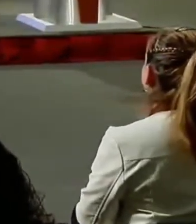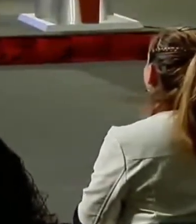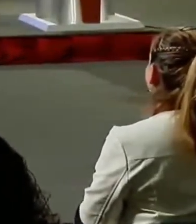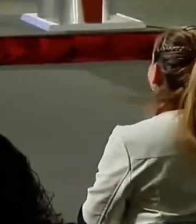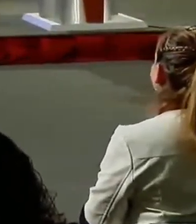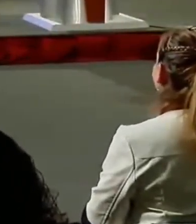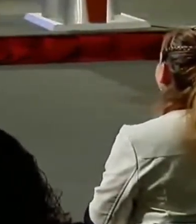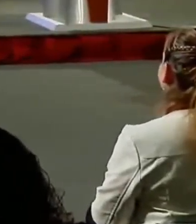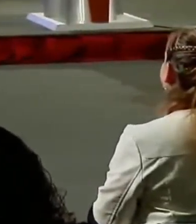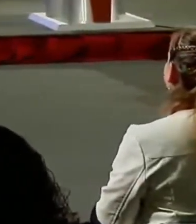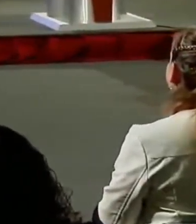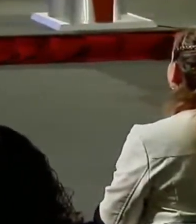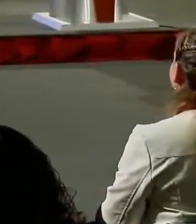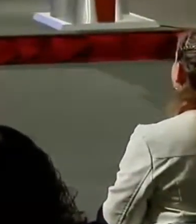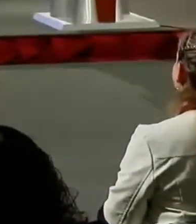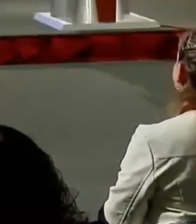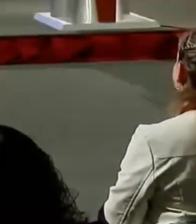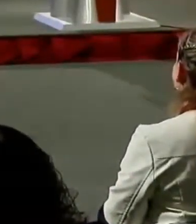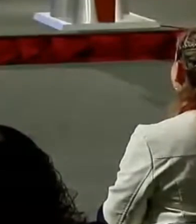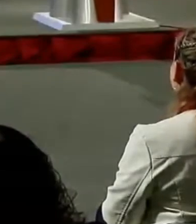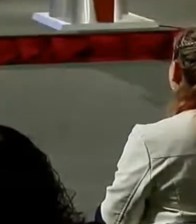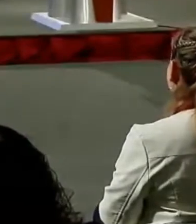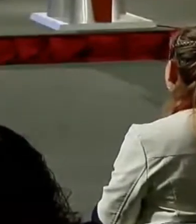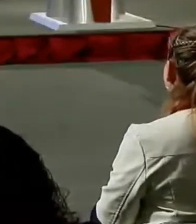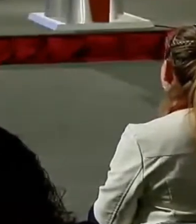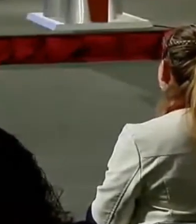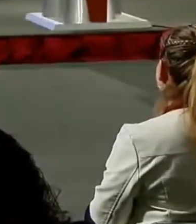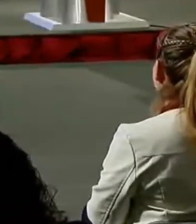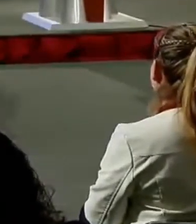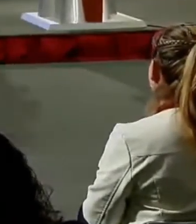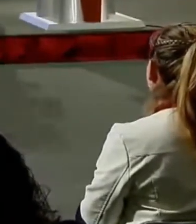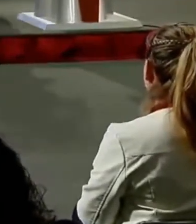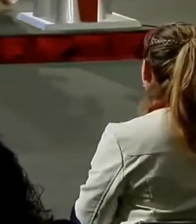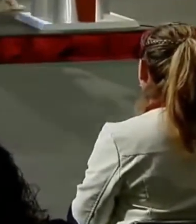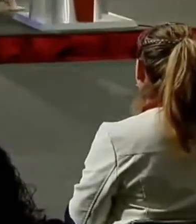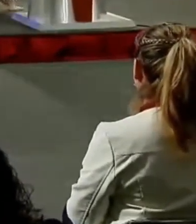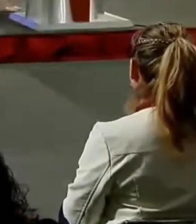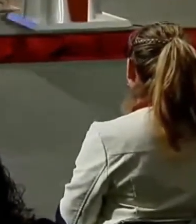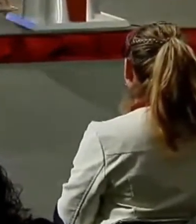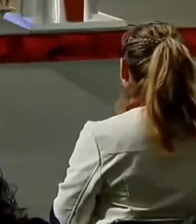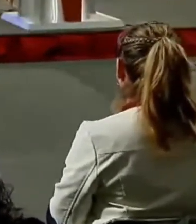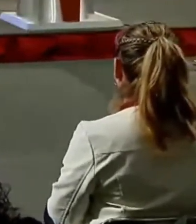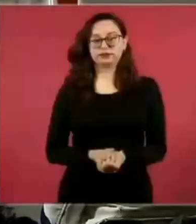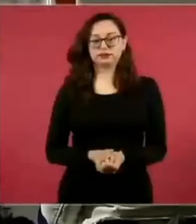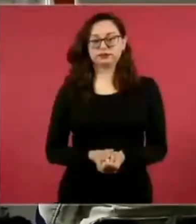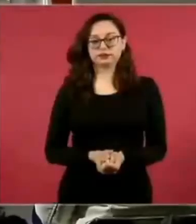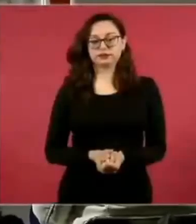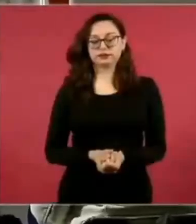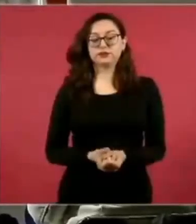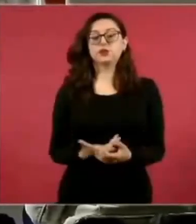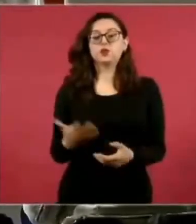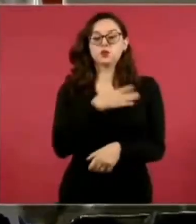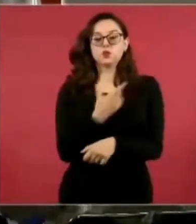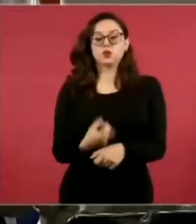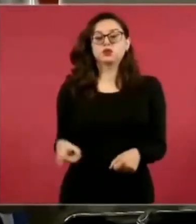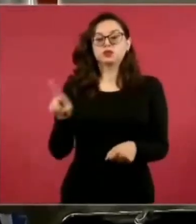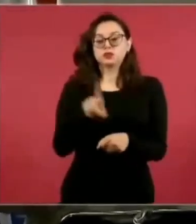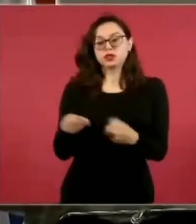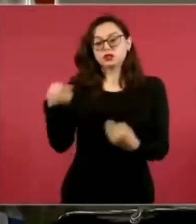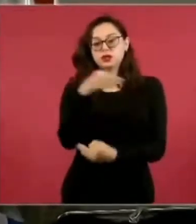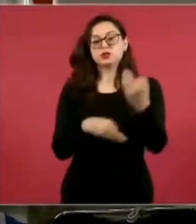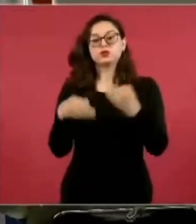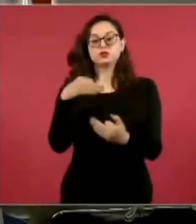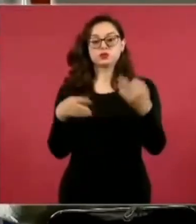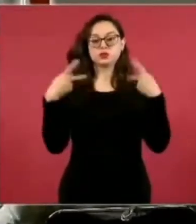Muy buenos días a todas, a todos, a medios de comunicación, a quienes nos ven a través de las redes sociales, a todos los presentes, sobre todo en este día tan importante, el Día